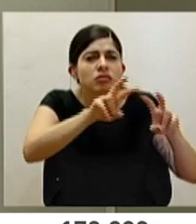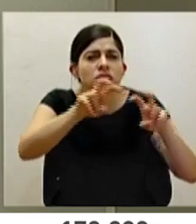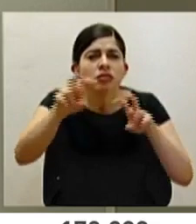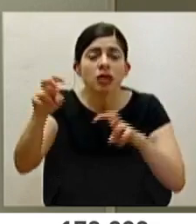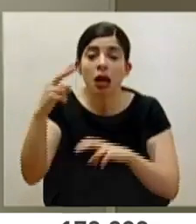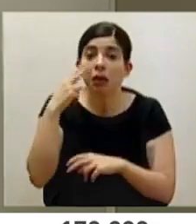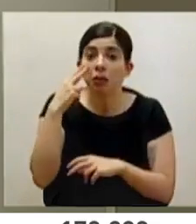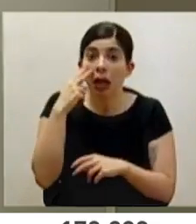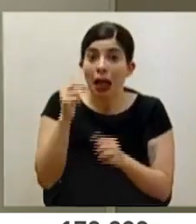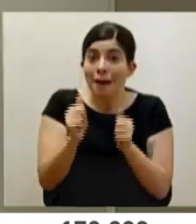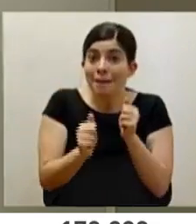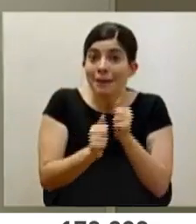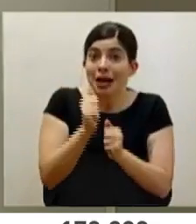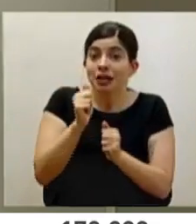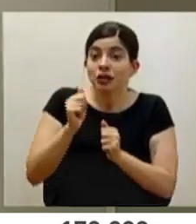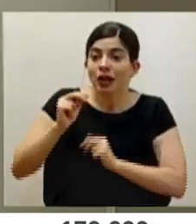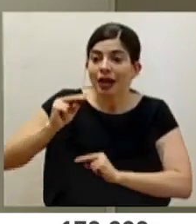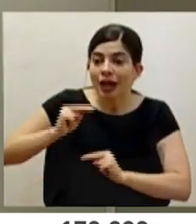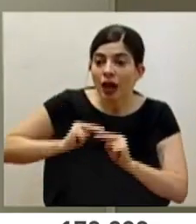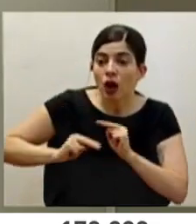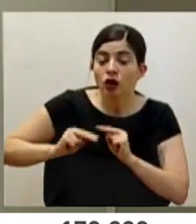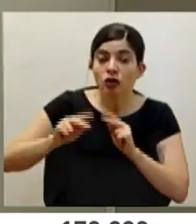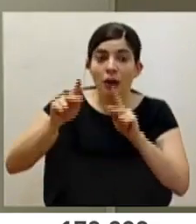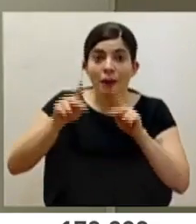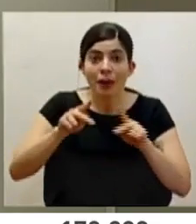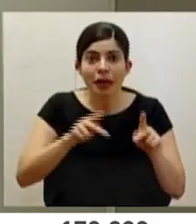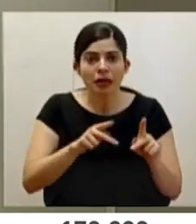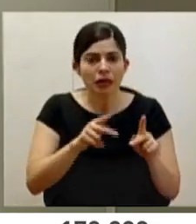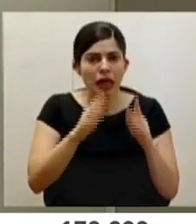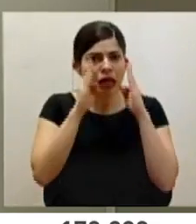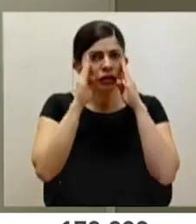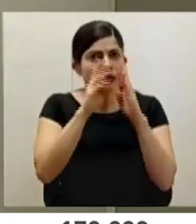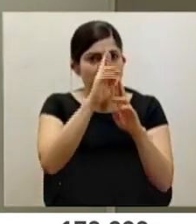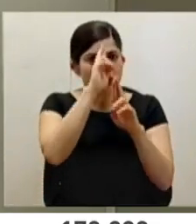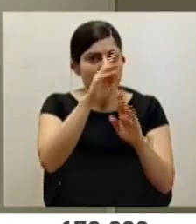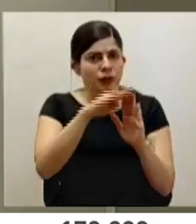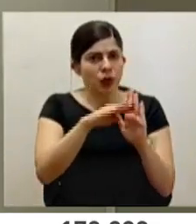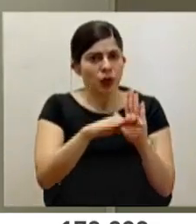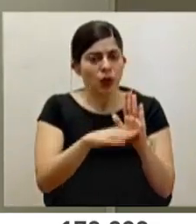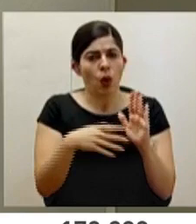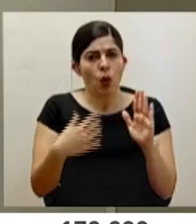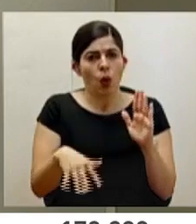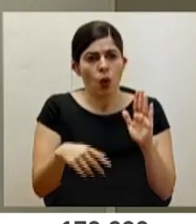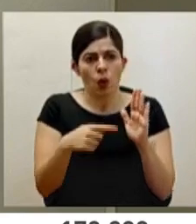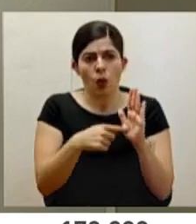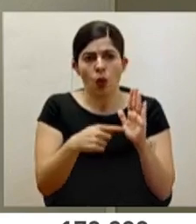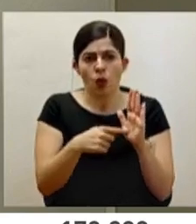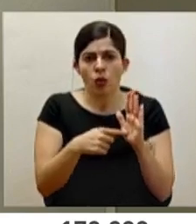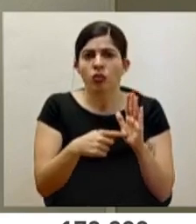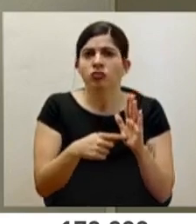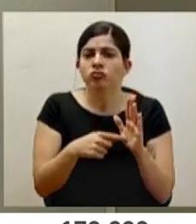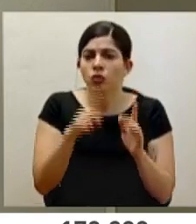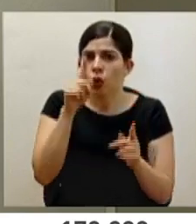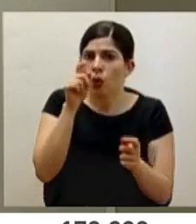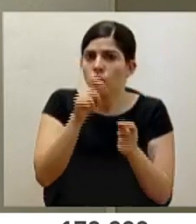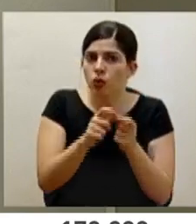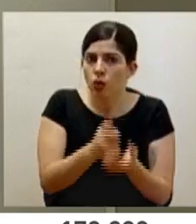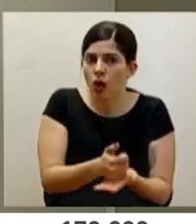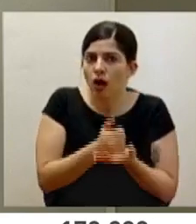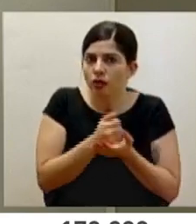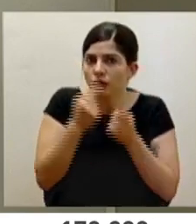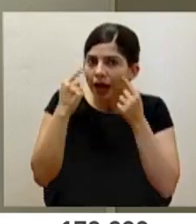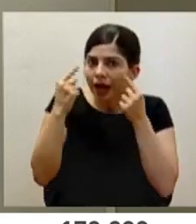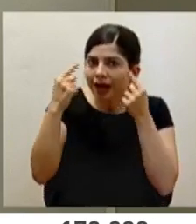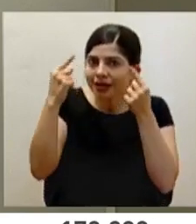una gran mayoría de los comercios de la población está atento a cumplir protocolos. Eso sin lugar a dudas sigue siendo uno de los factores de éxito